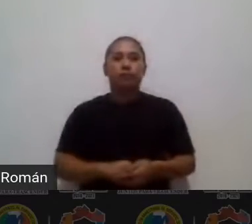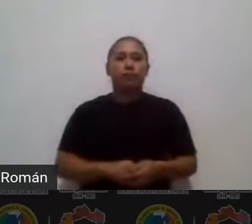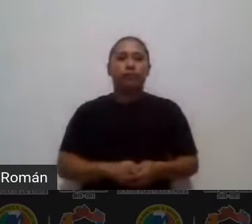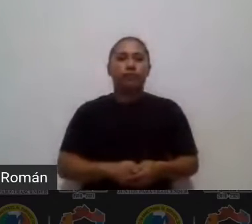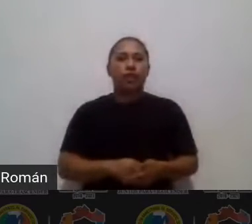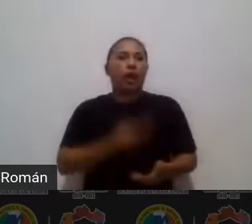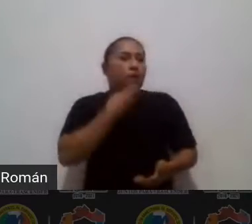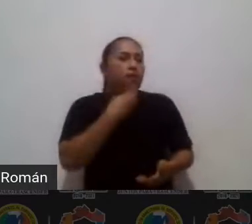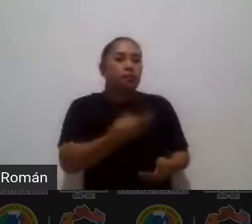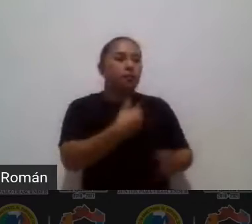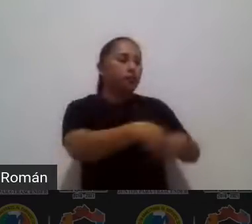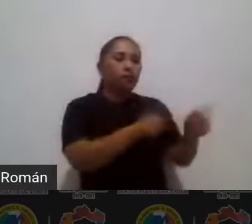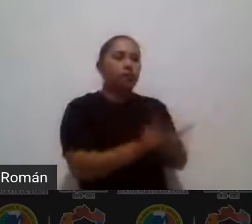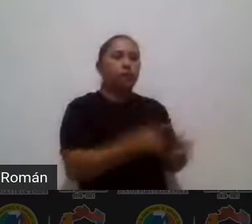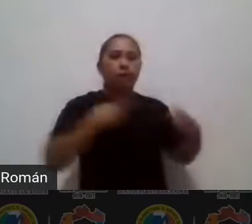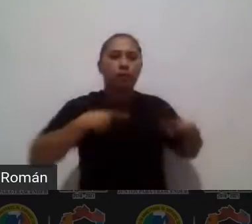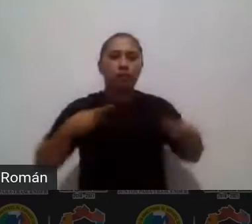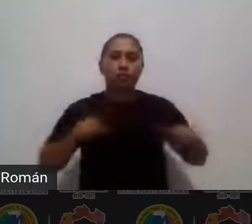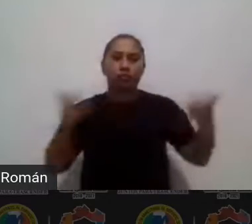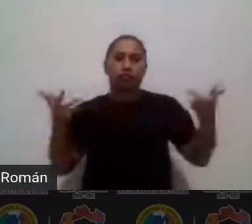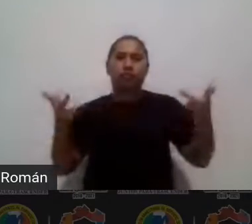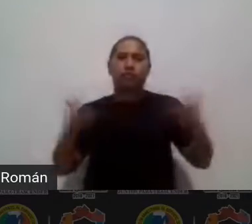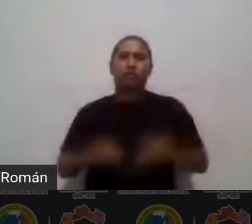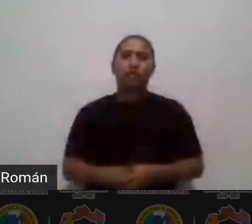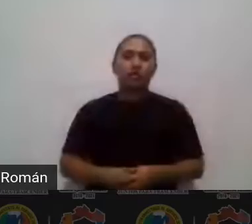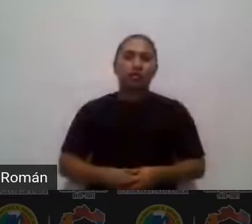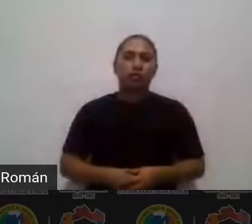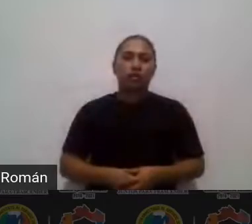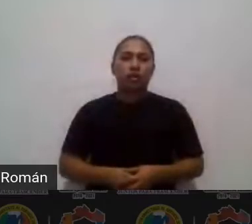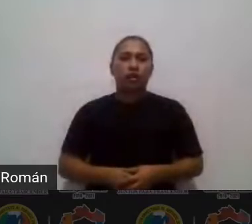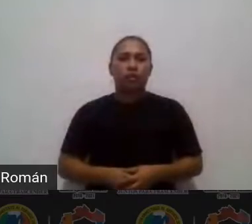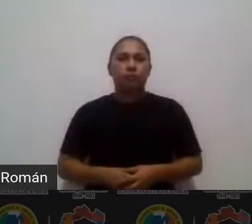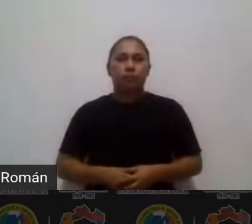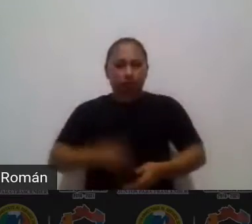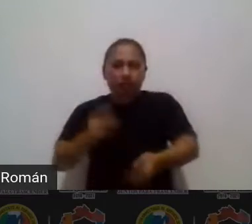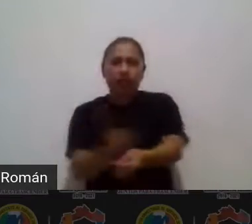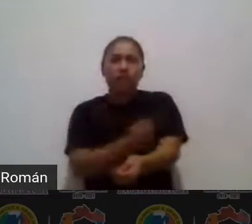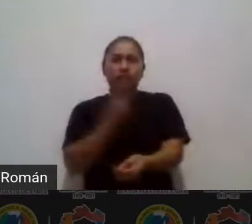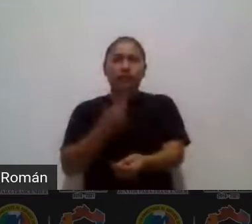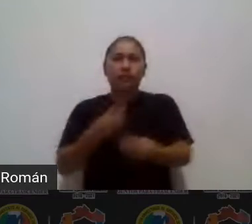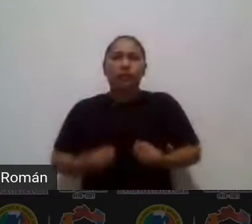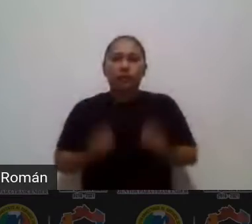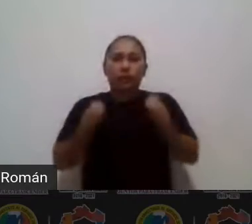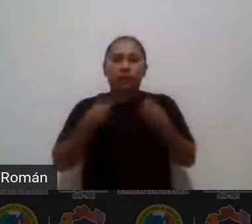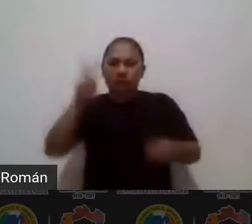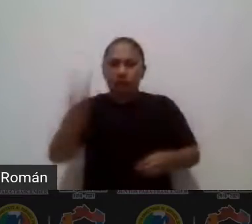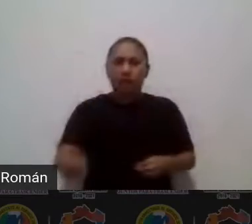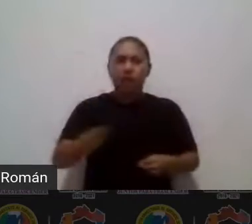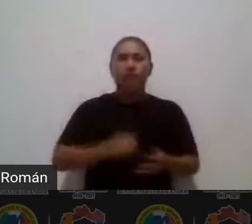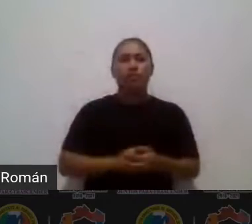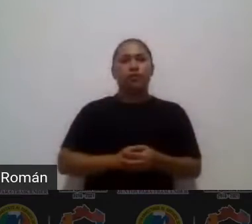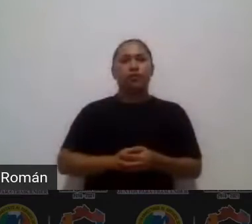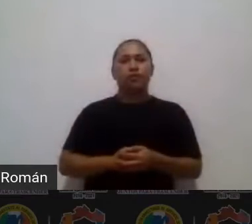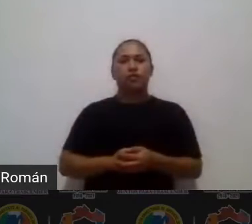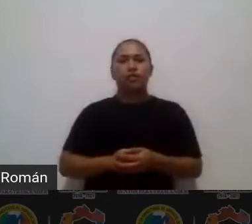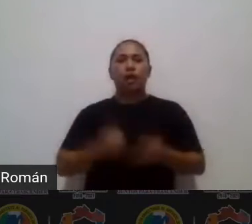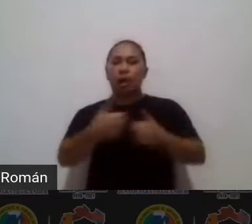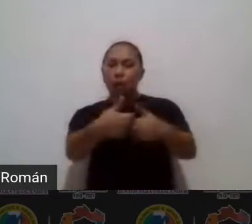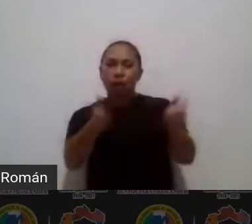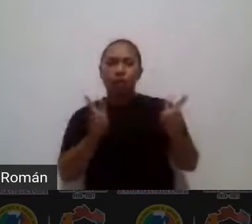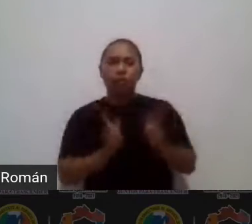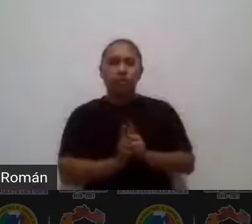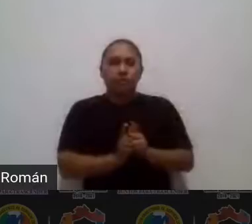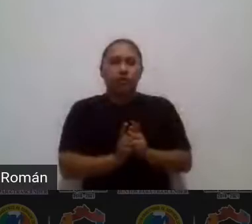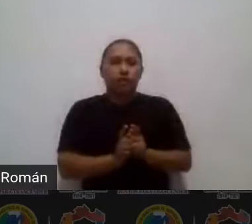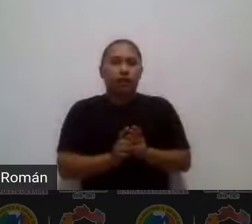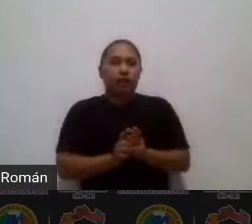también le va bien al individuo no que no así pasa en la vida real cuando somos el equipo consentido de la directora del director no